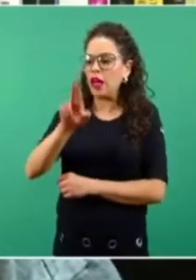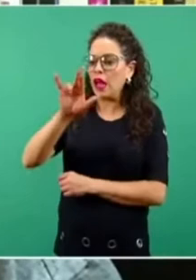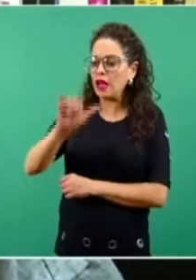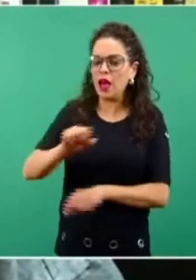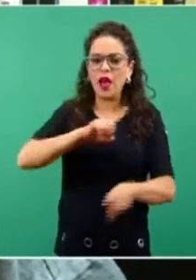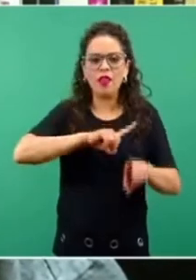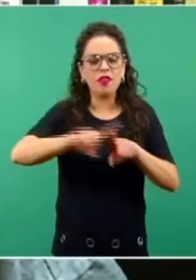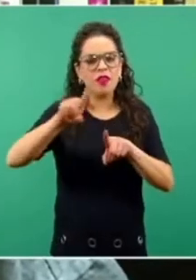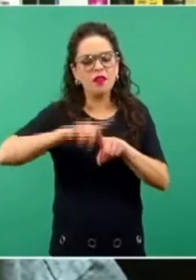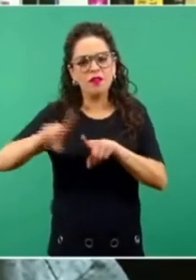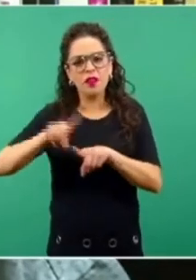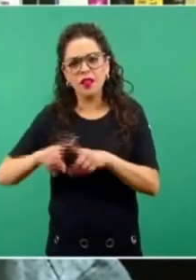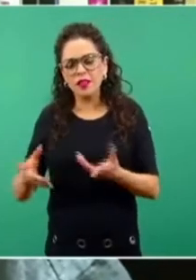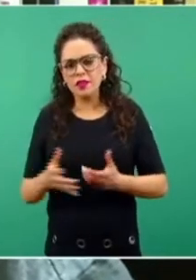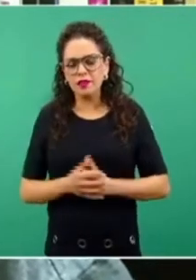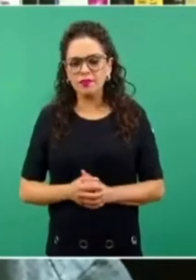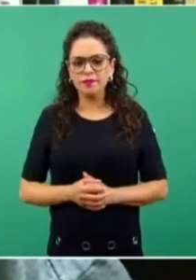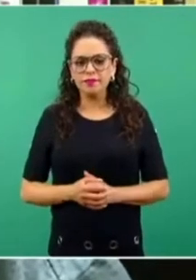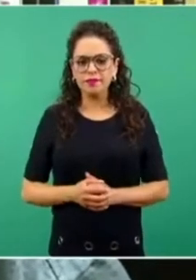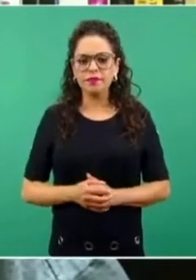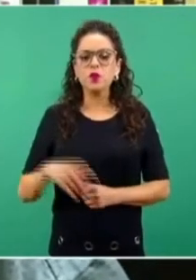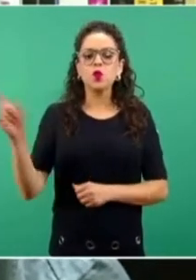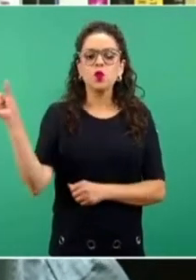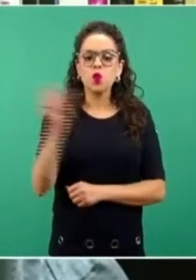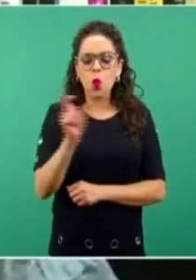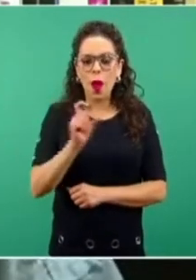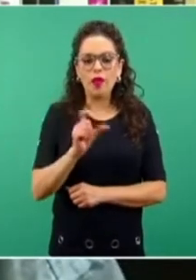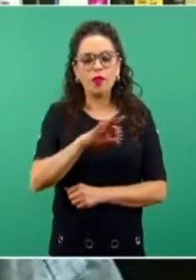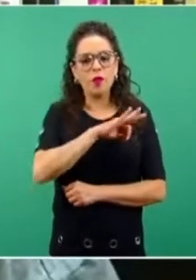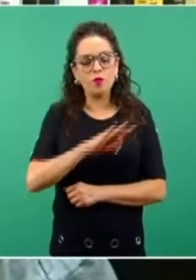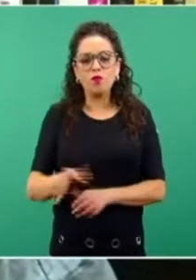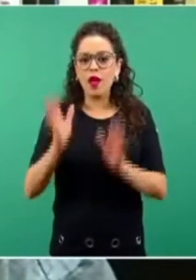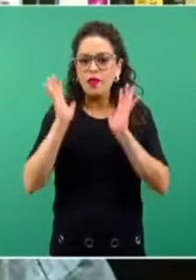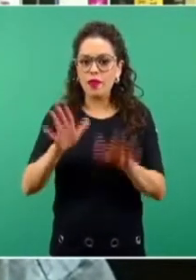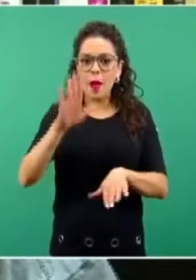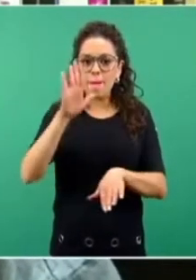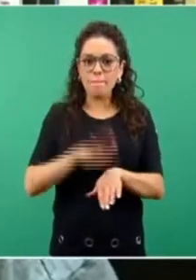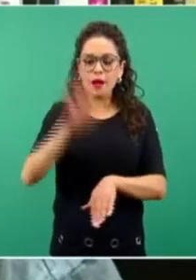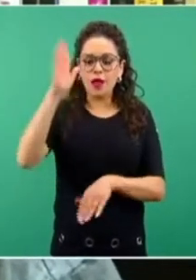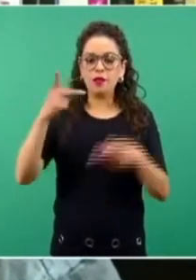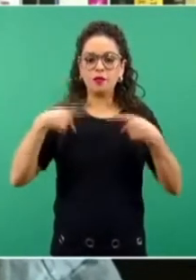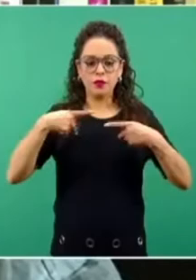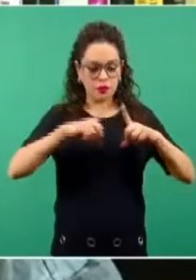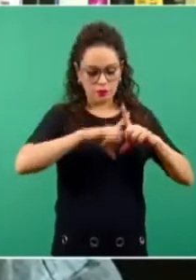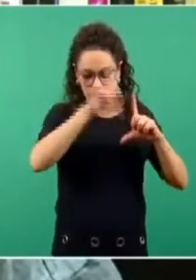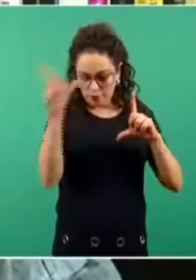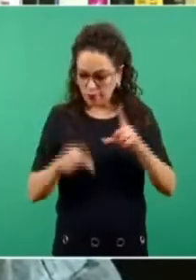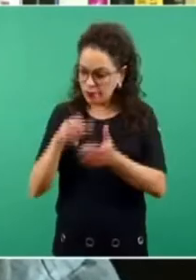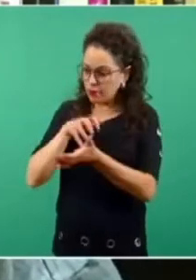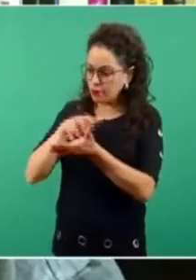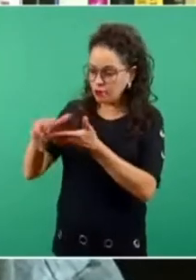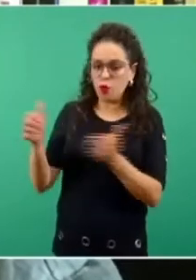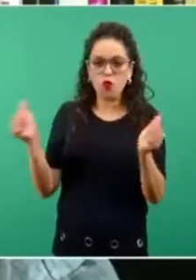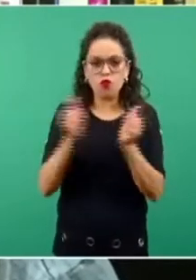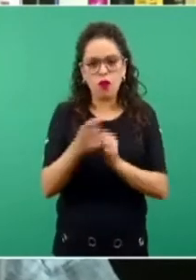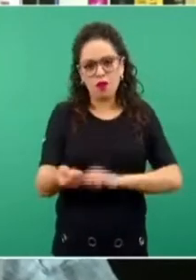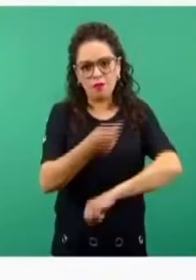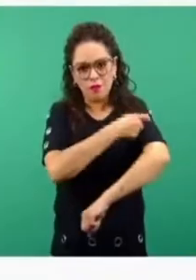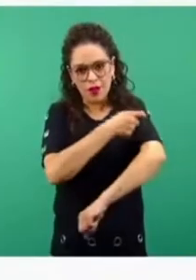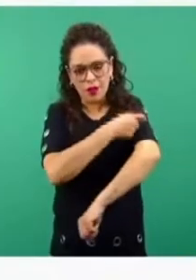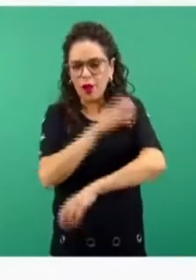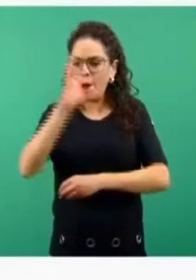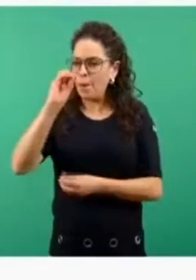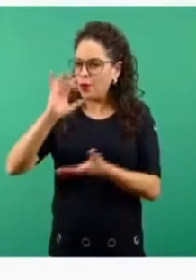idea de cuándo podríamos tener ya la mayor parte de la población vacunada. Sean las preguntas y les agradezco mucho por las respuestas.